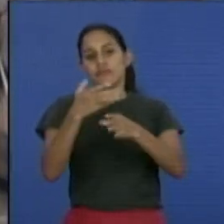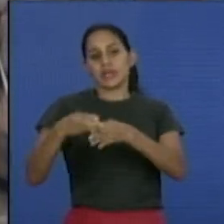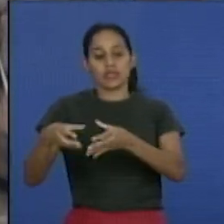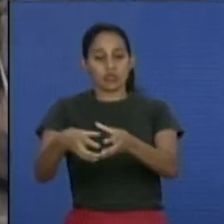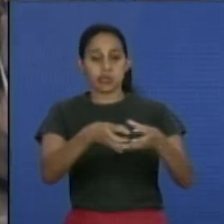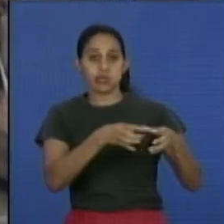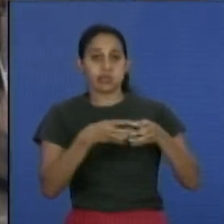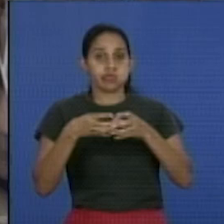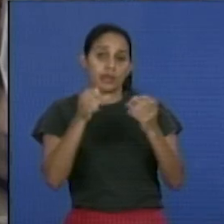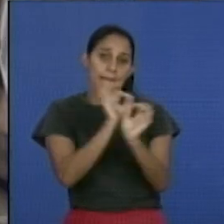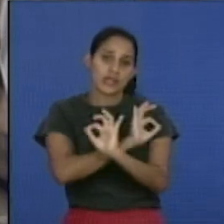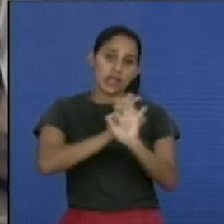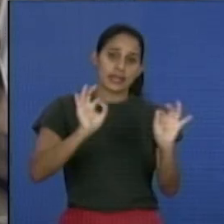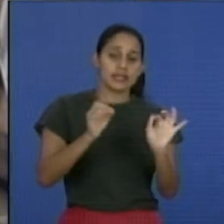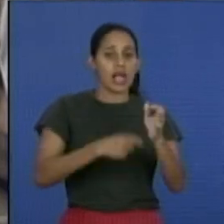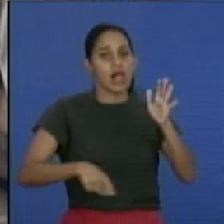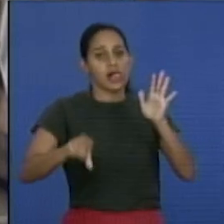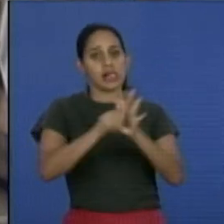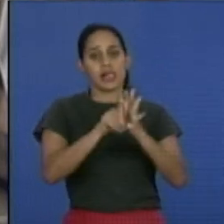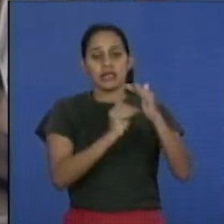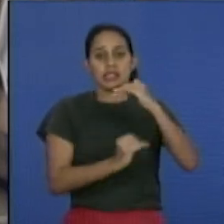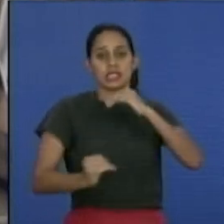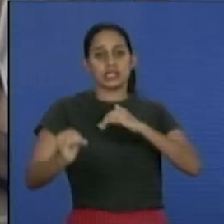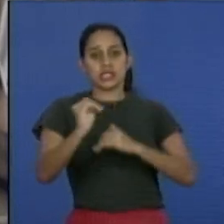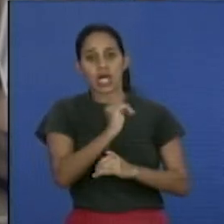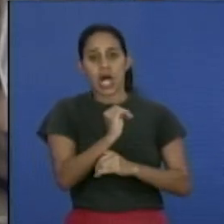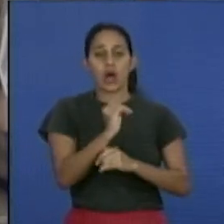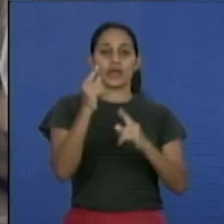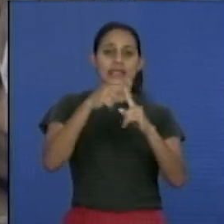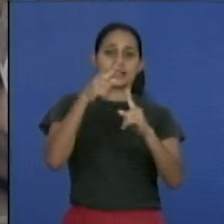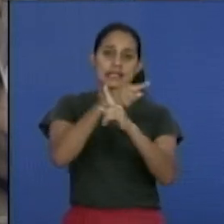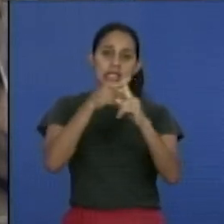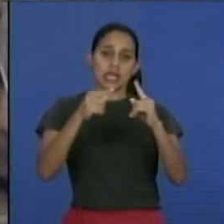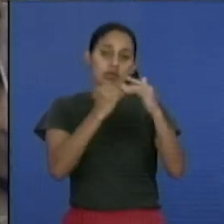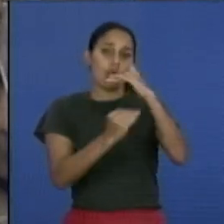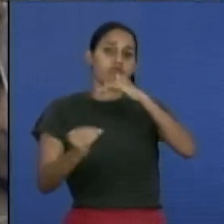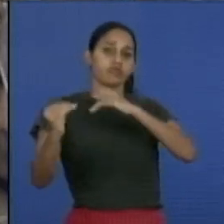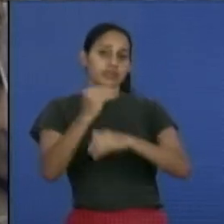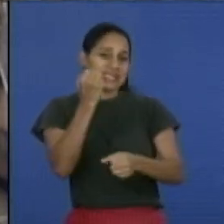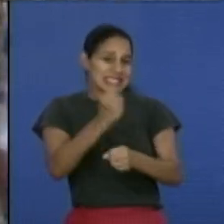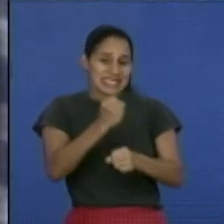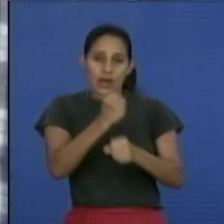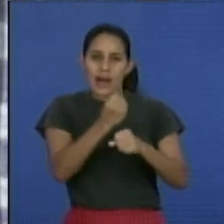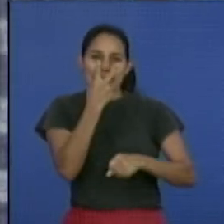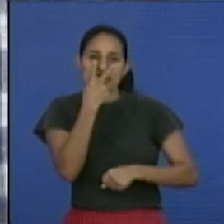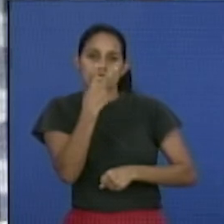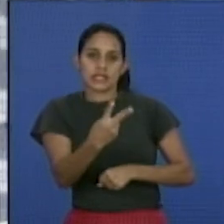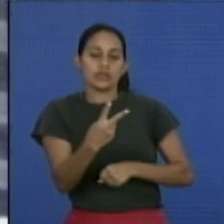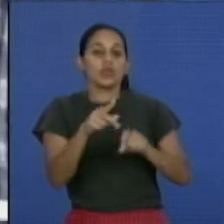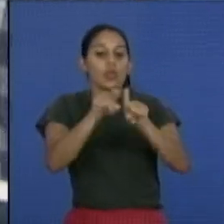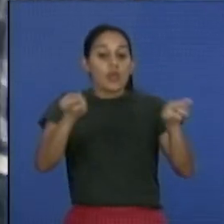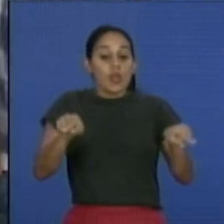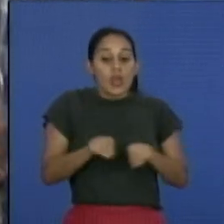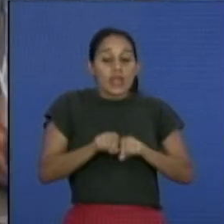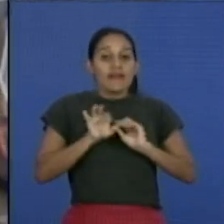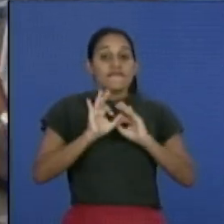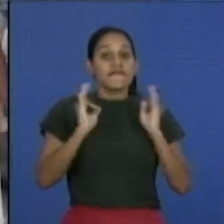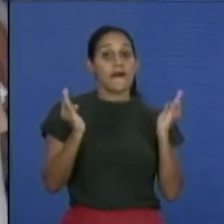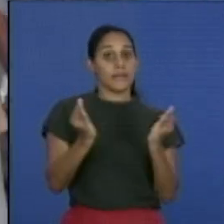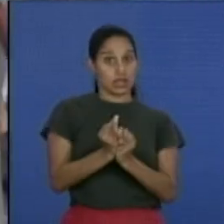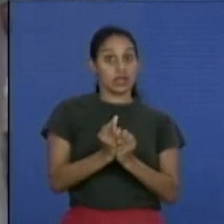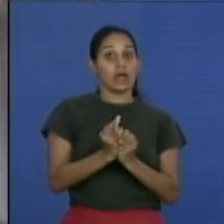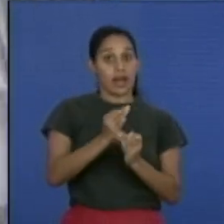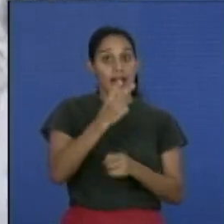especialistas, licenciados, enfermeros técnicos a nivel superior, que trabajan directamente desde los consultorios médicos de familia, es decir,